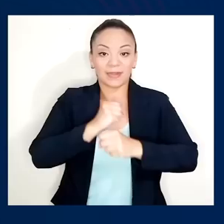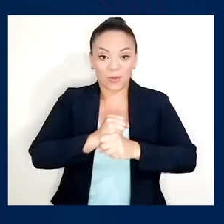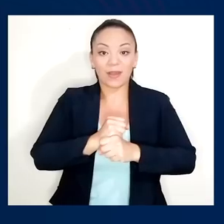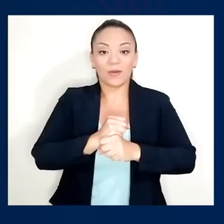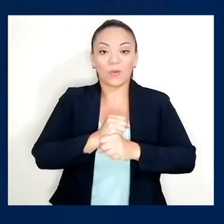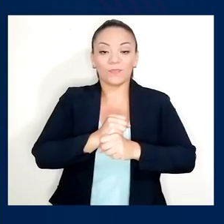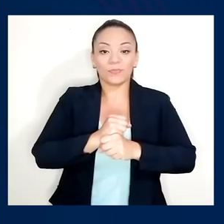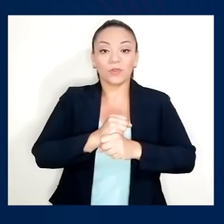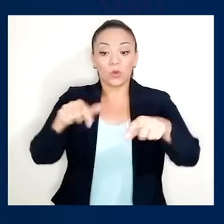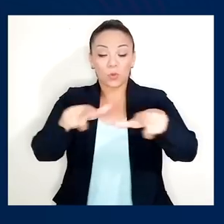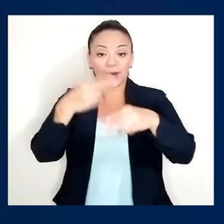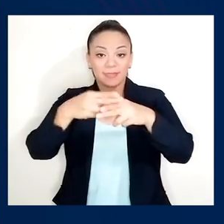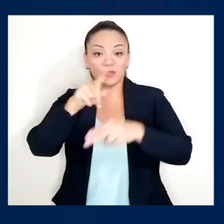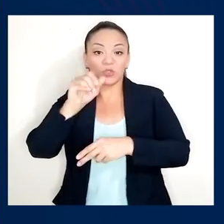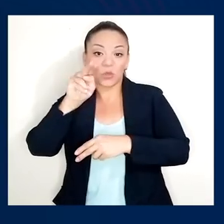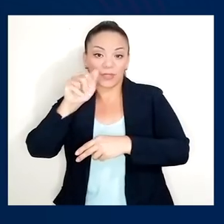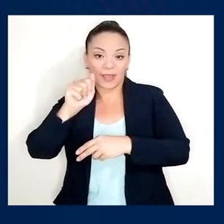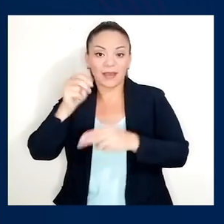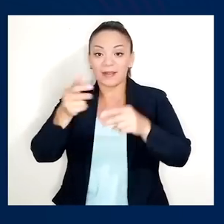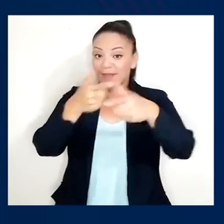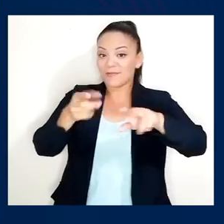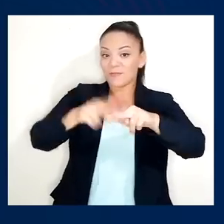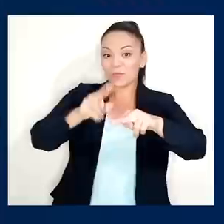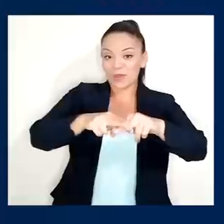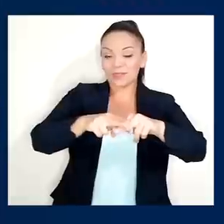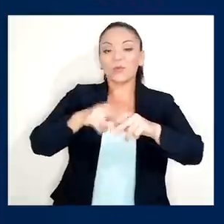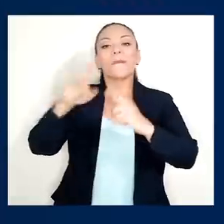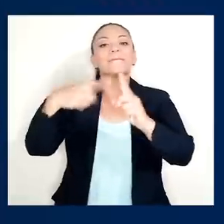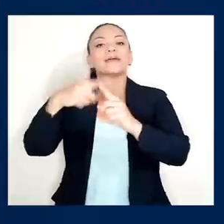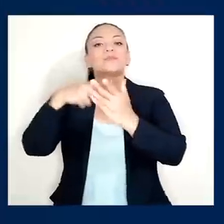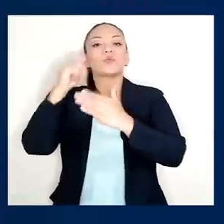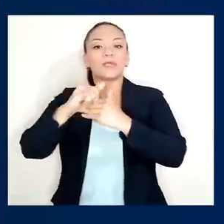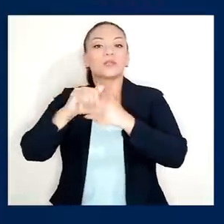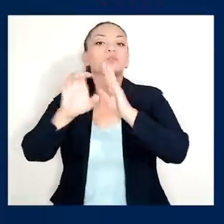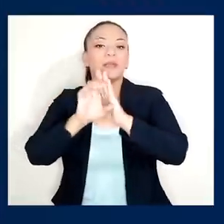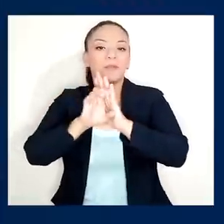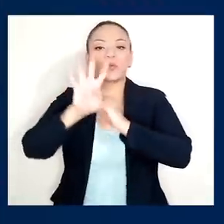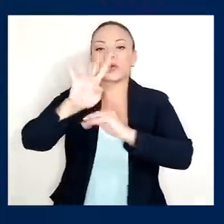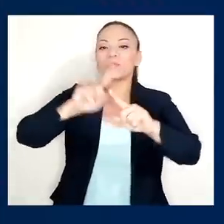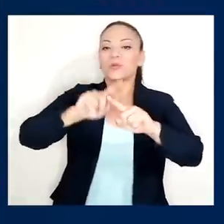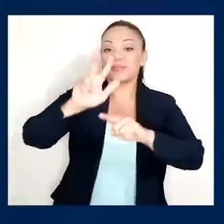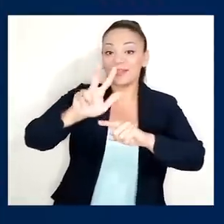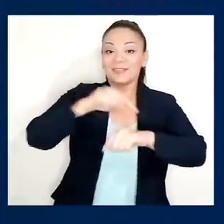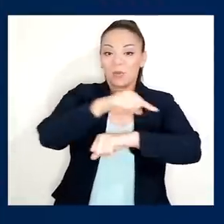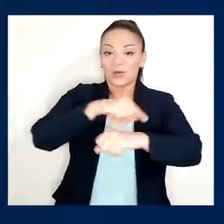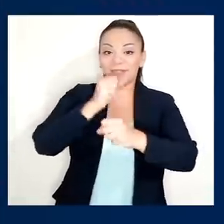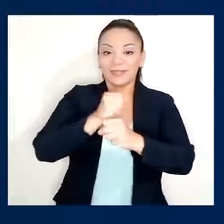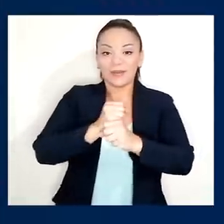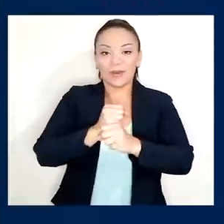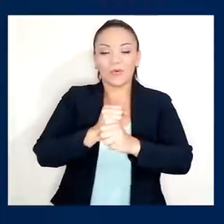trabajos, las zonas francas y proyectos como las jornadas excepcionales o jornadas